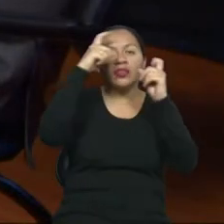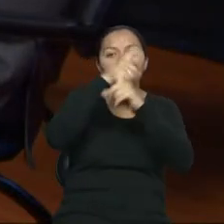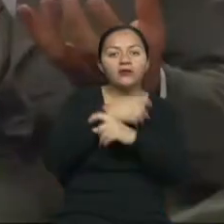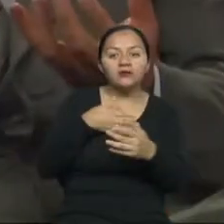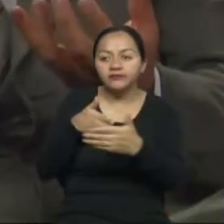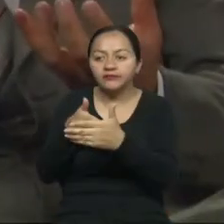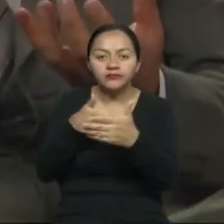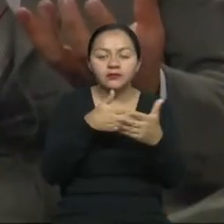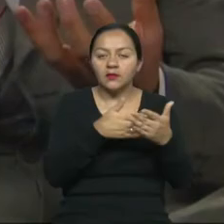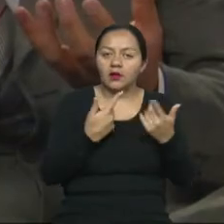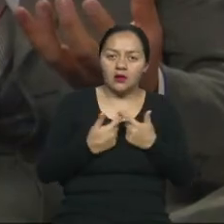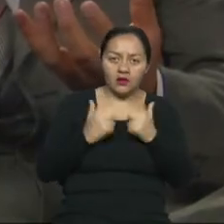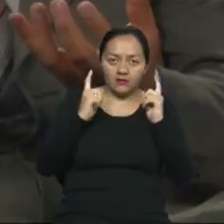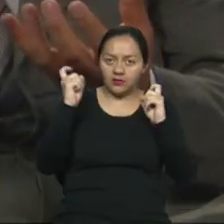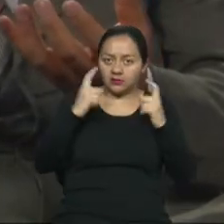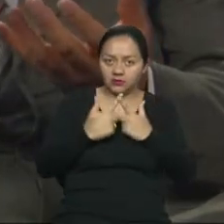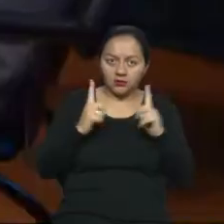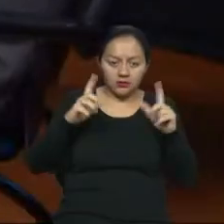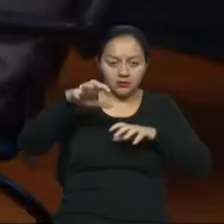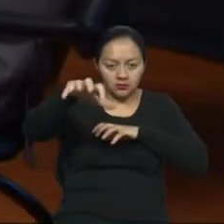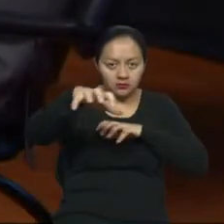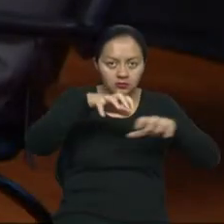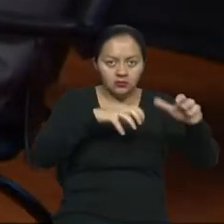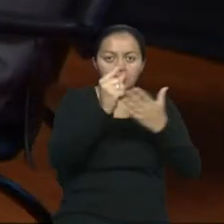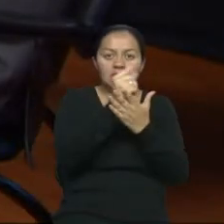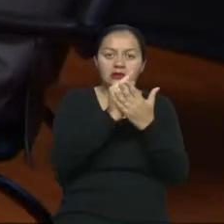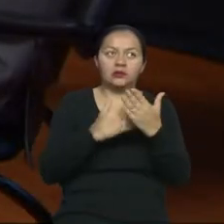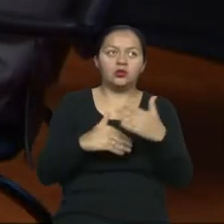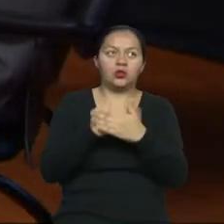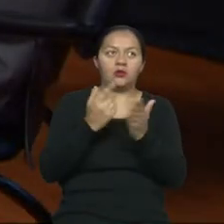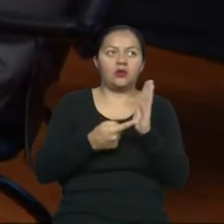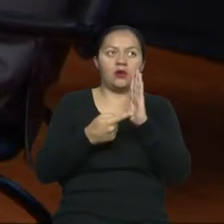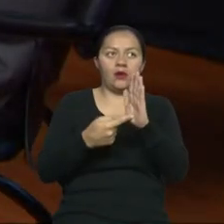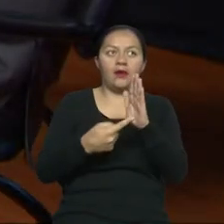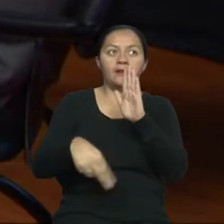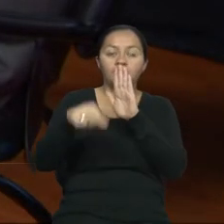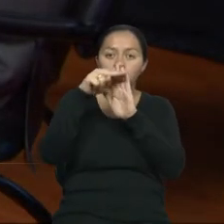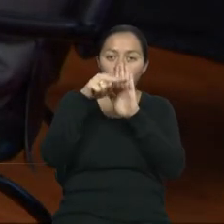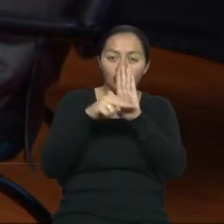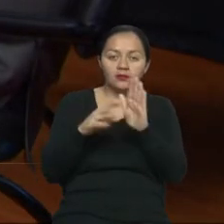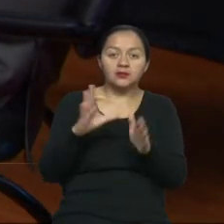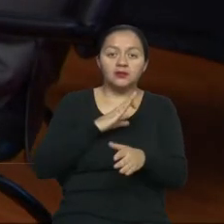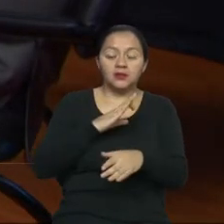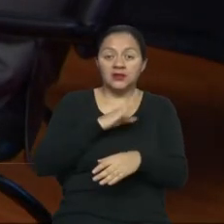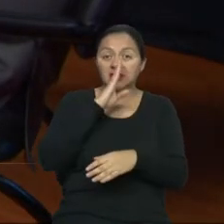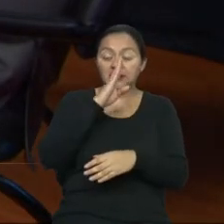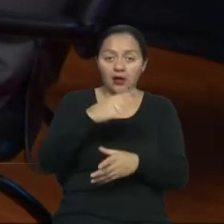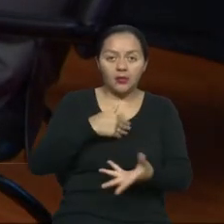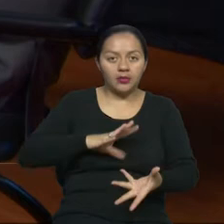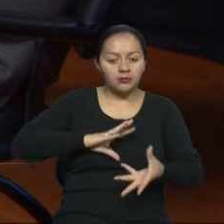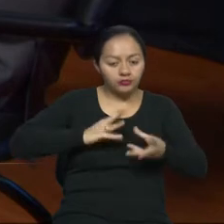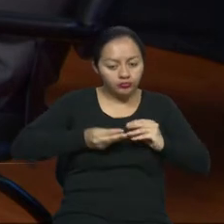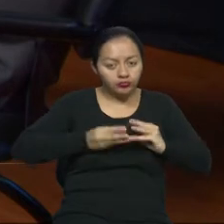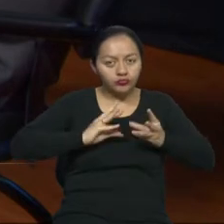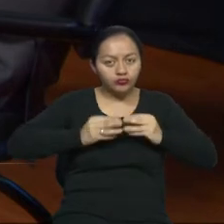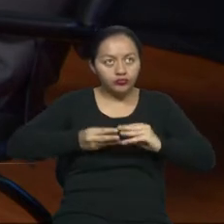el libre tránsito de las personas. Todas las normas técnicas, siempre que son adaptadas, pensamos no